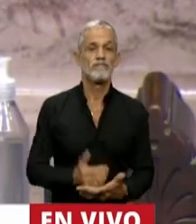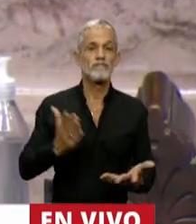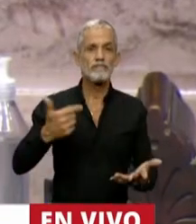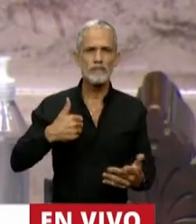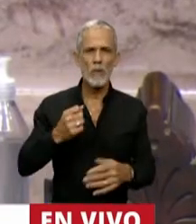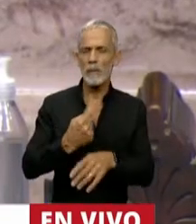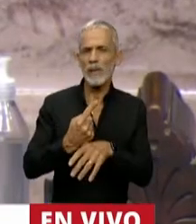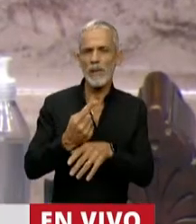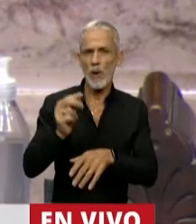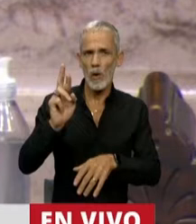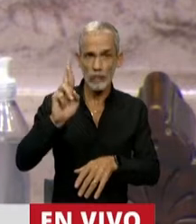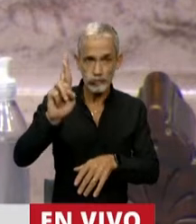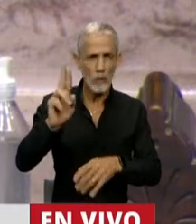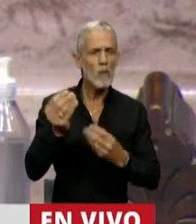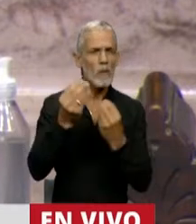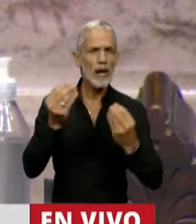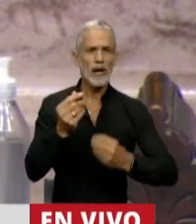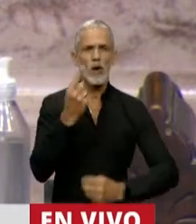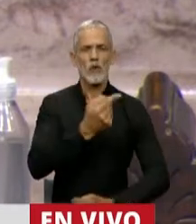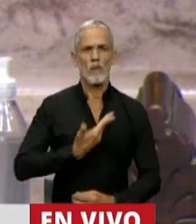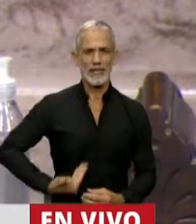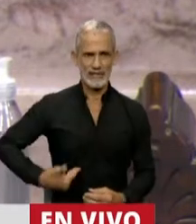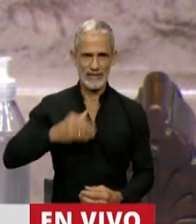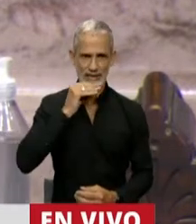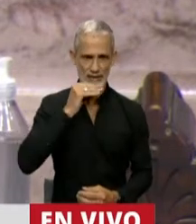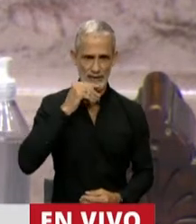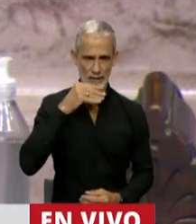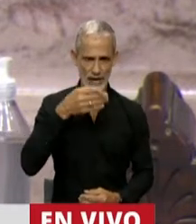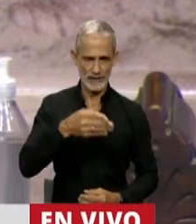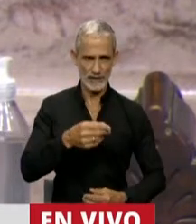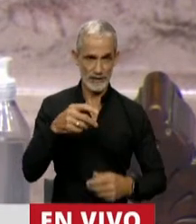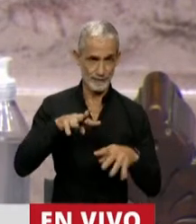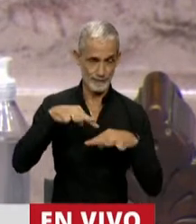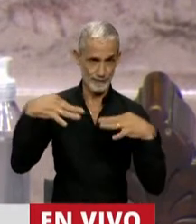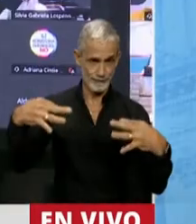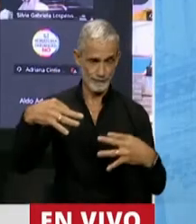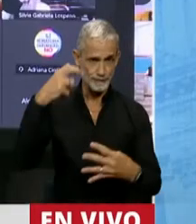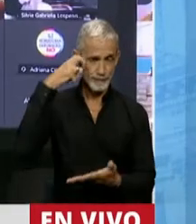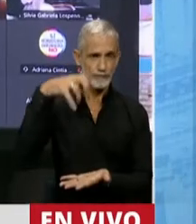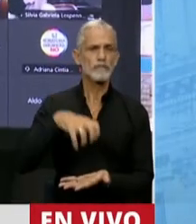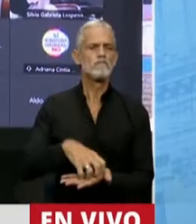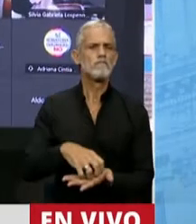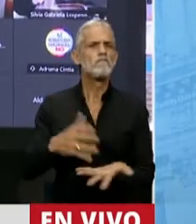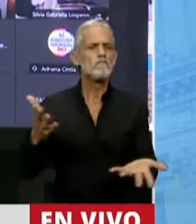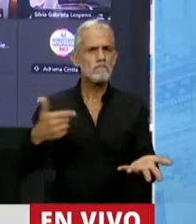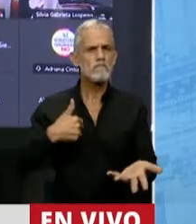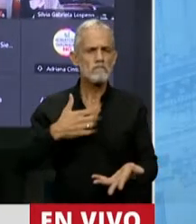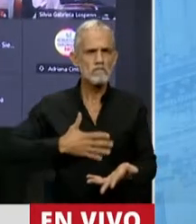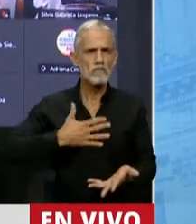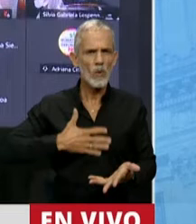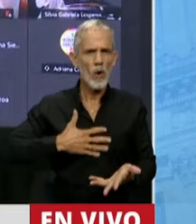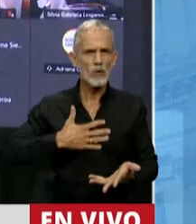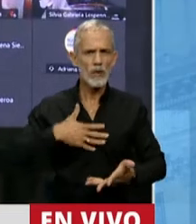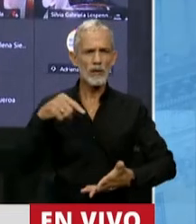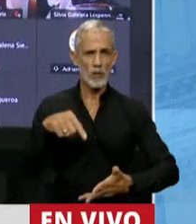Mi primera cuestión de privilegio es para con el Presidente de la Cámara. La verdad que celebro que ya se haya expresado en